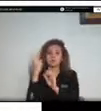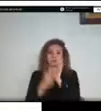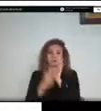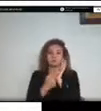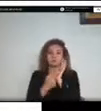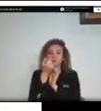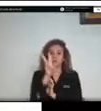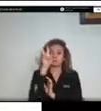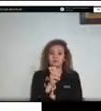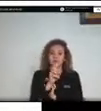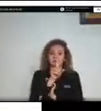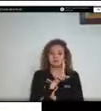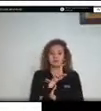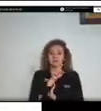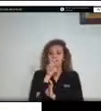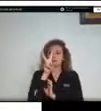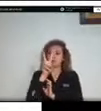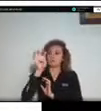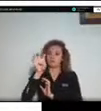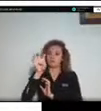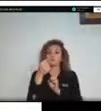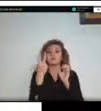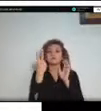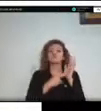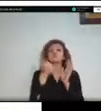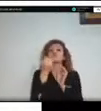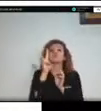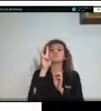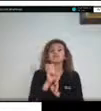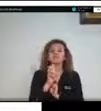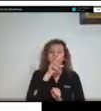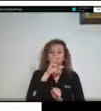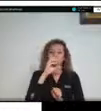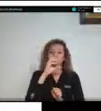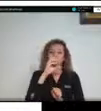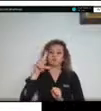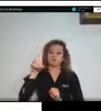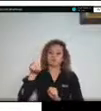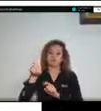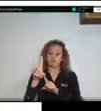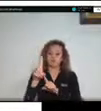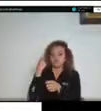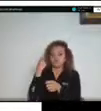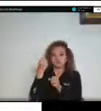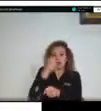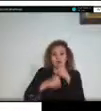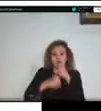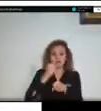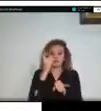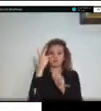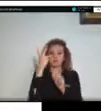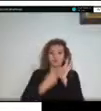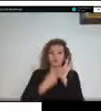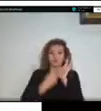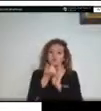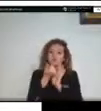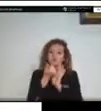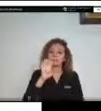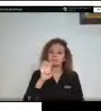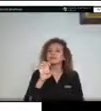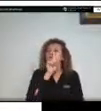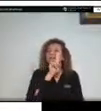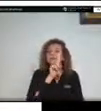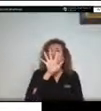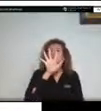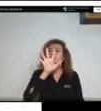de 101 lo más reciente es el año 2019 con 152 eventos donde podemos ver un incremento de